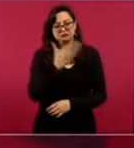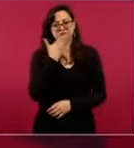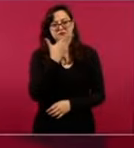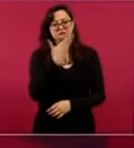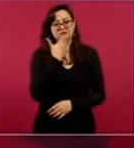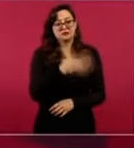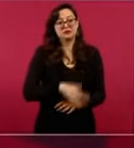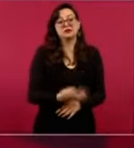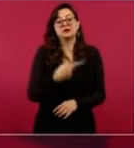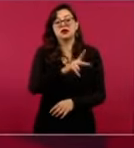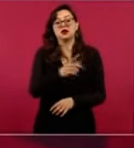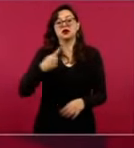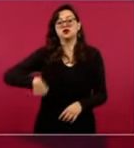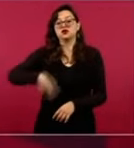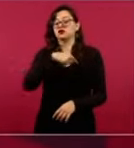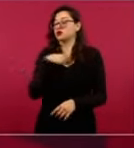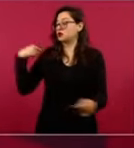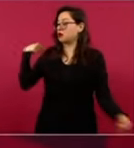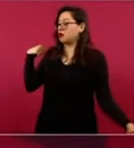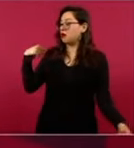llenamos 60 veces.